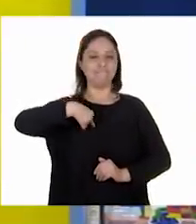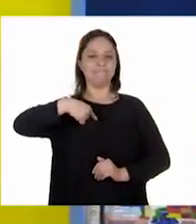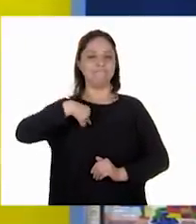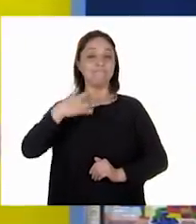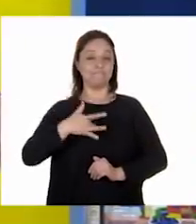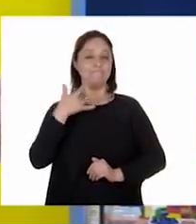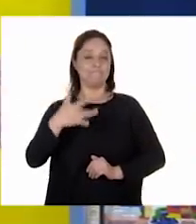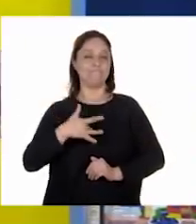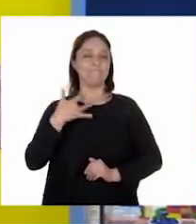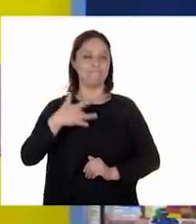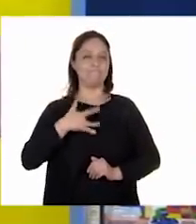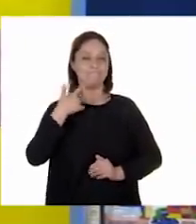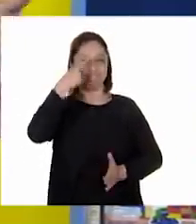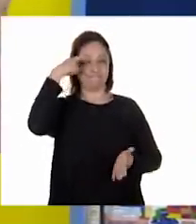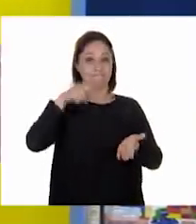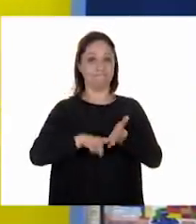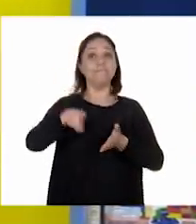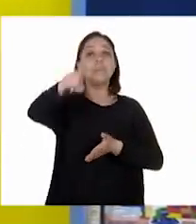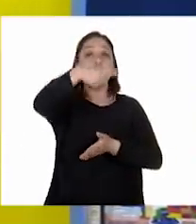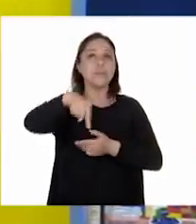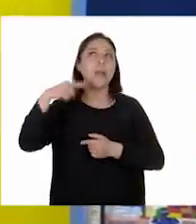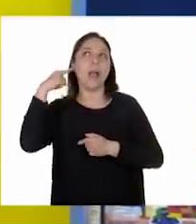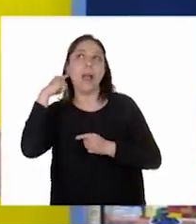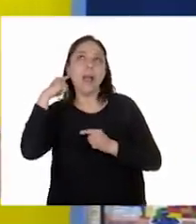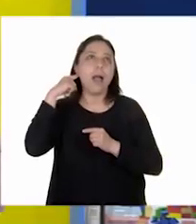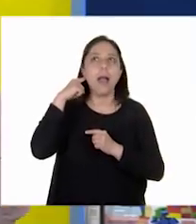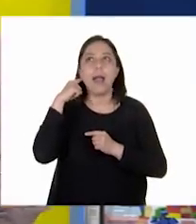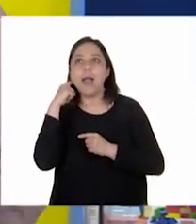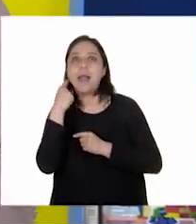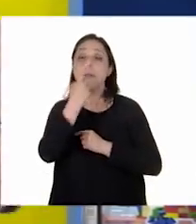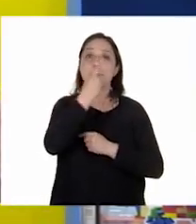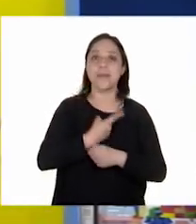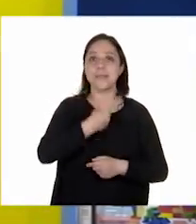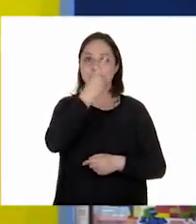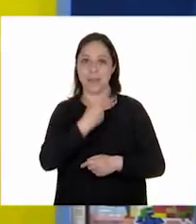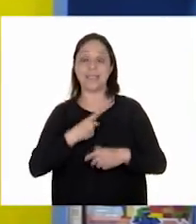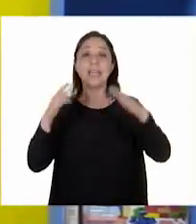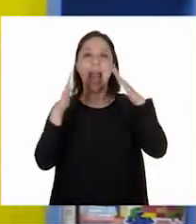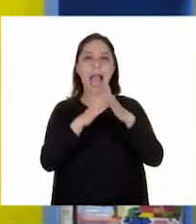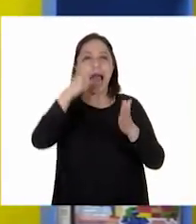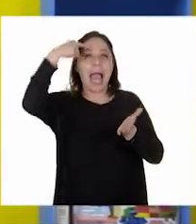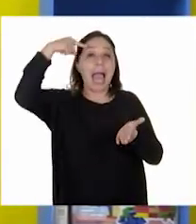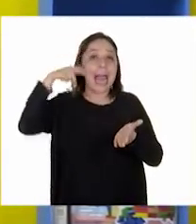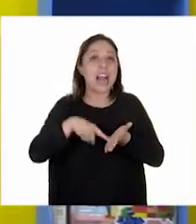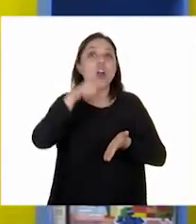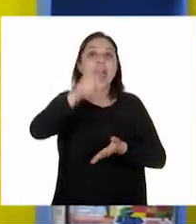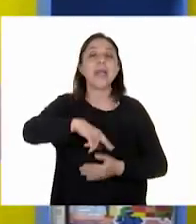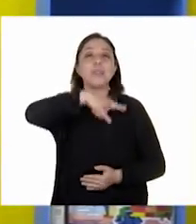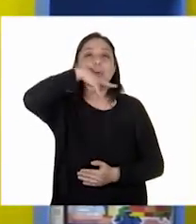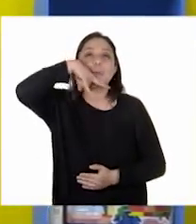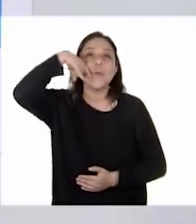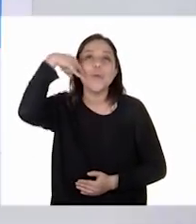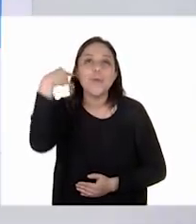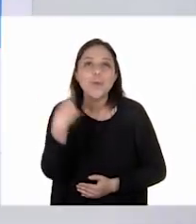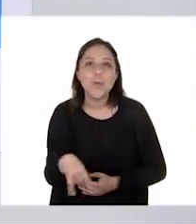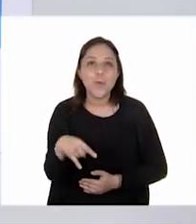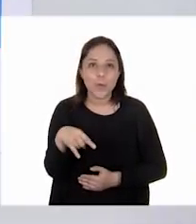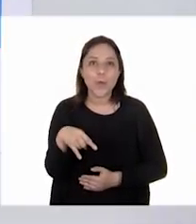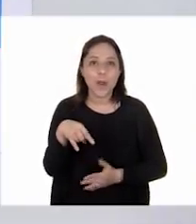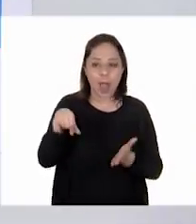por qué? También por lo que las niñas y los niños me están diciendo desde casa. Sí. Creo que se trata de los chiles en hogar.